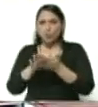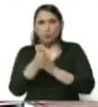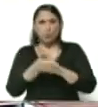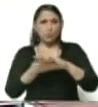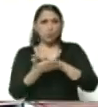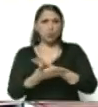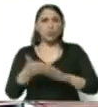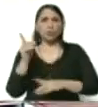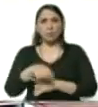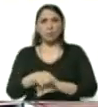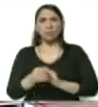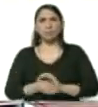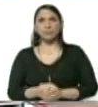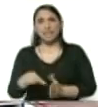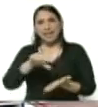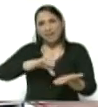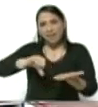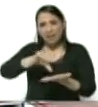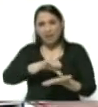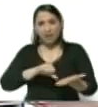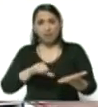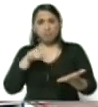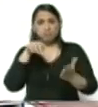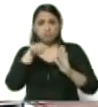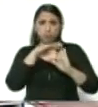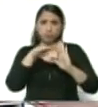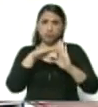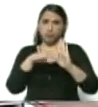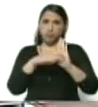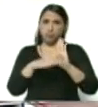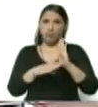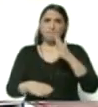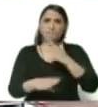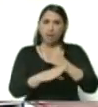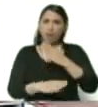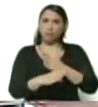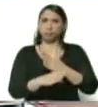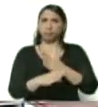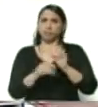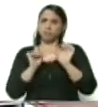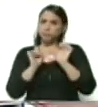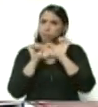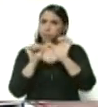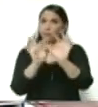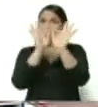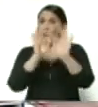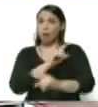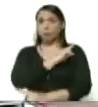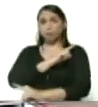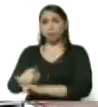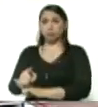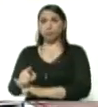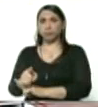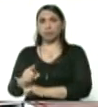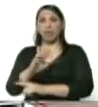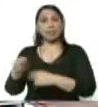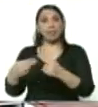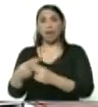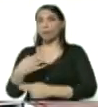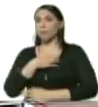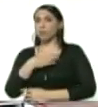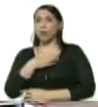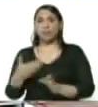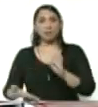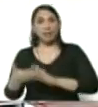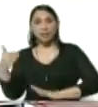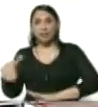El uso del antibacterial. Son medidas que van a mantenerse. Y de forma obligatoria. Nadie puede salir